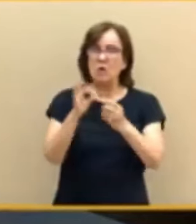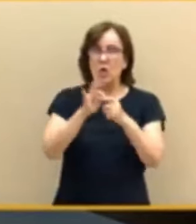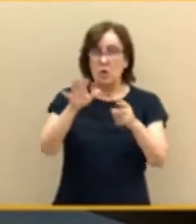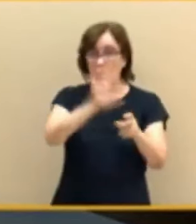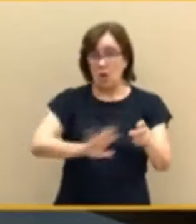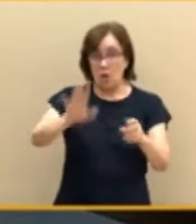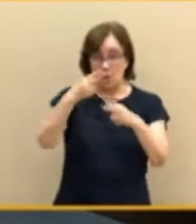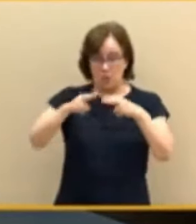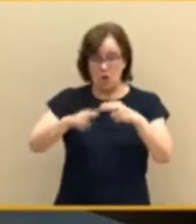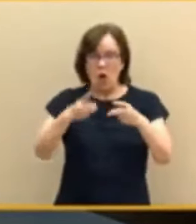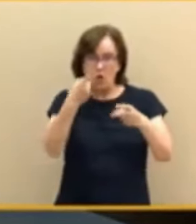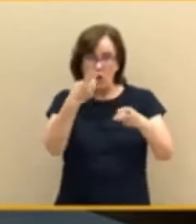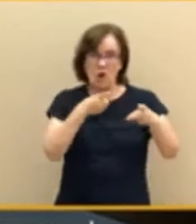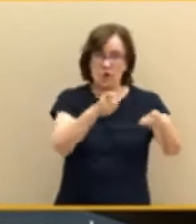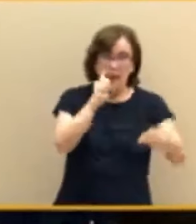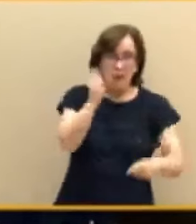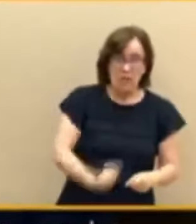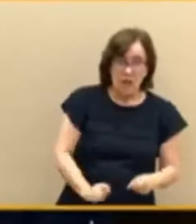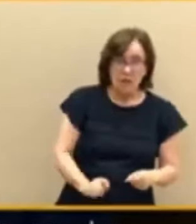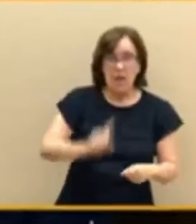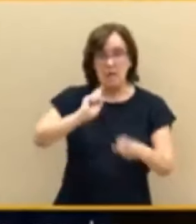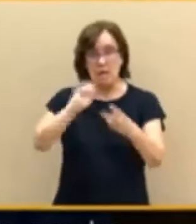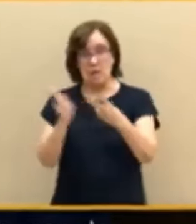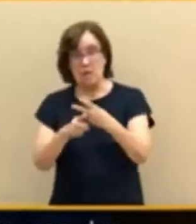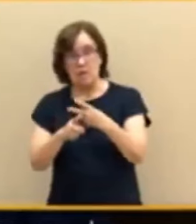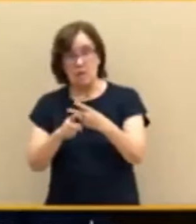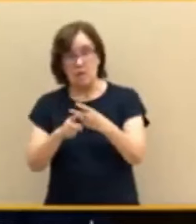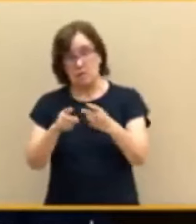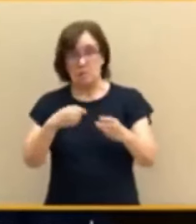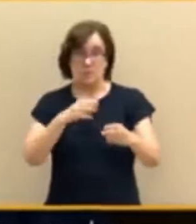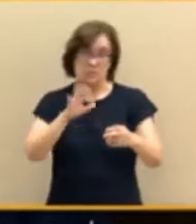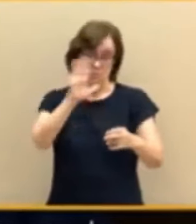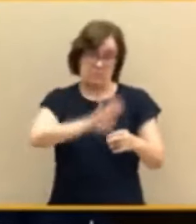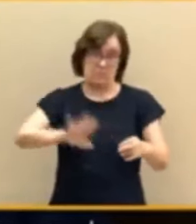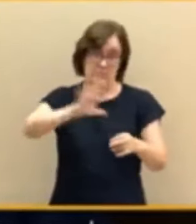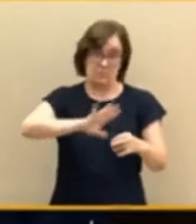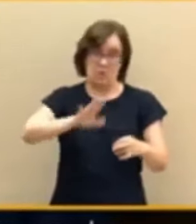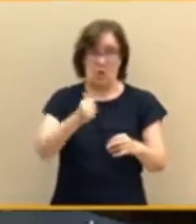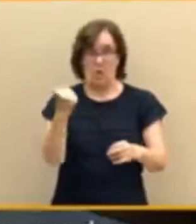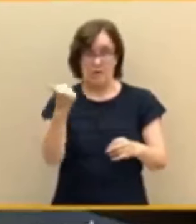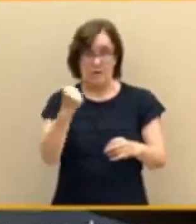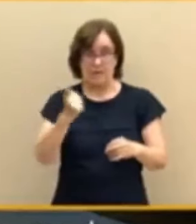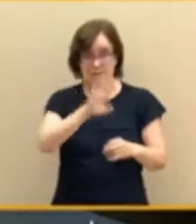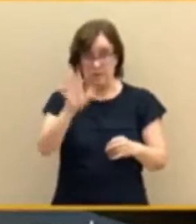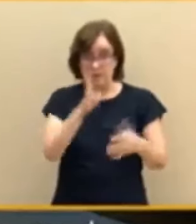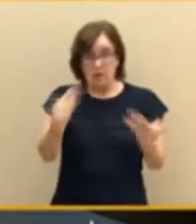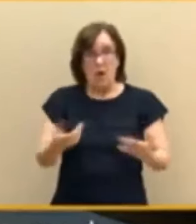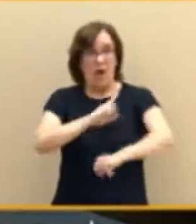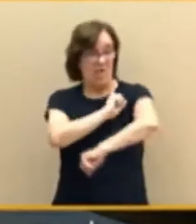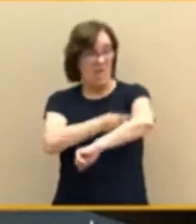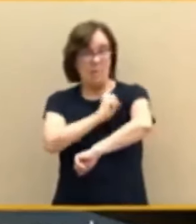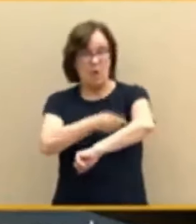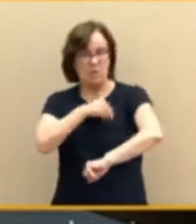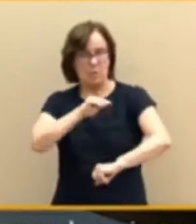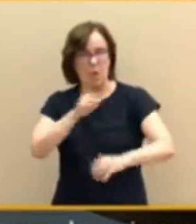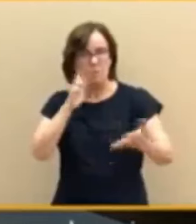en Oriente Medio. Y si a todo ello sumamos la pujanza del deporte español, con la reciente victoria de Carlos Alcaraz en Wimbledon, a